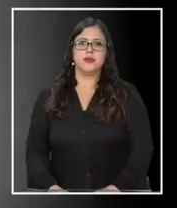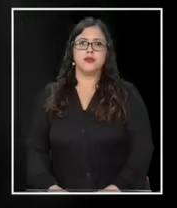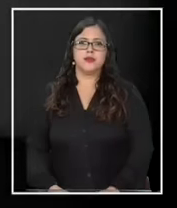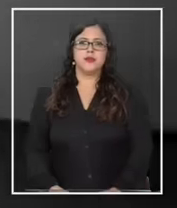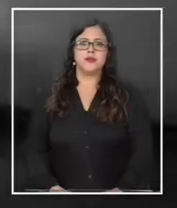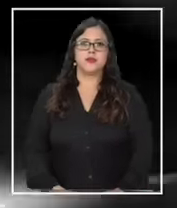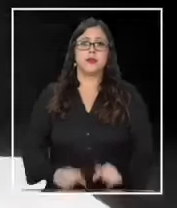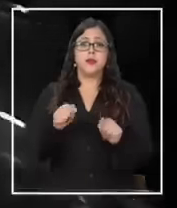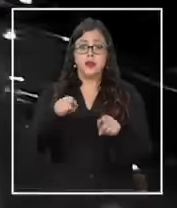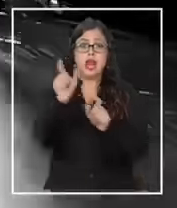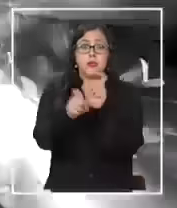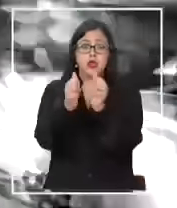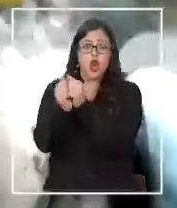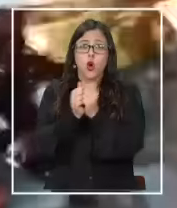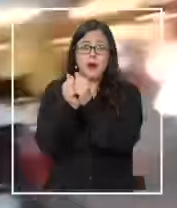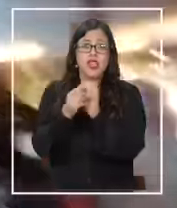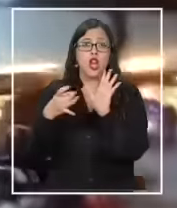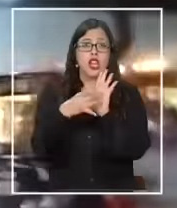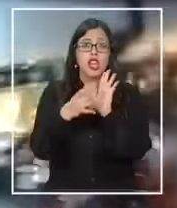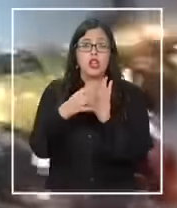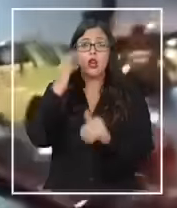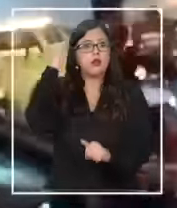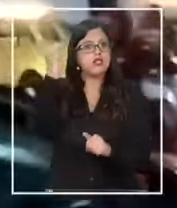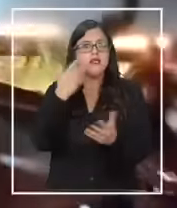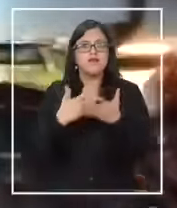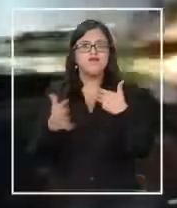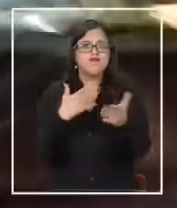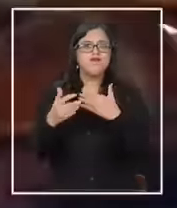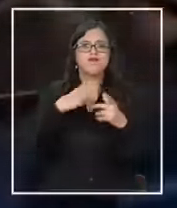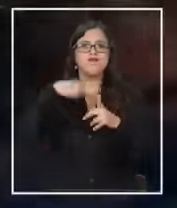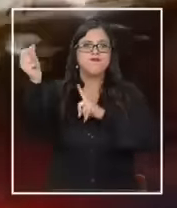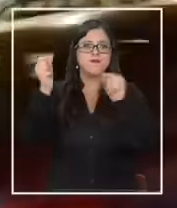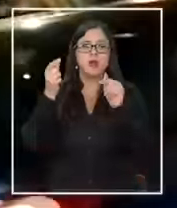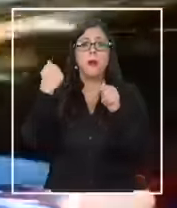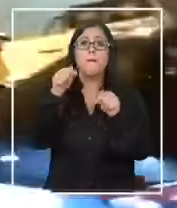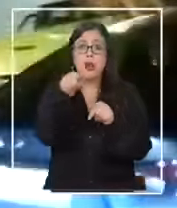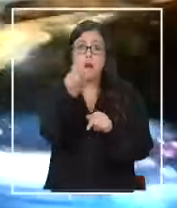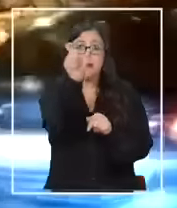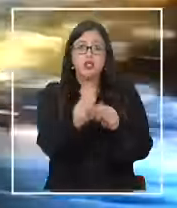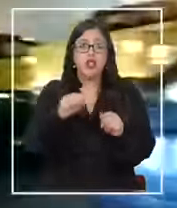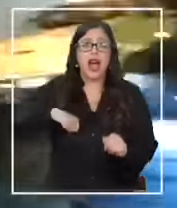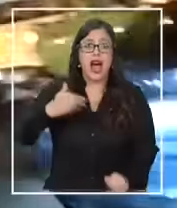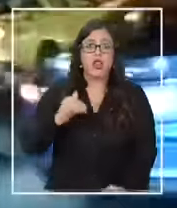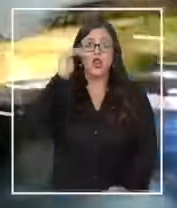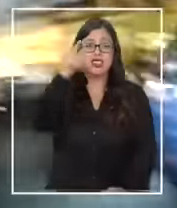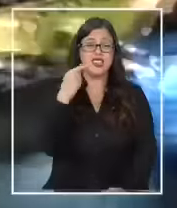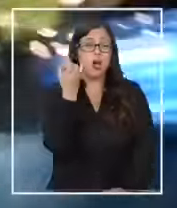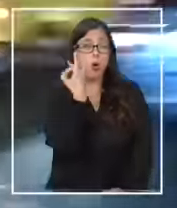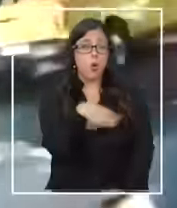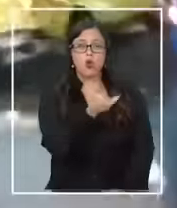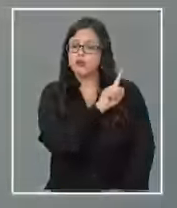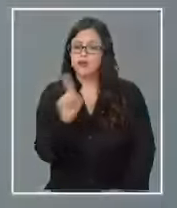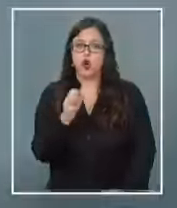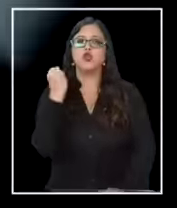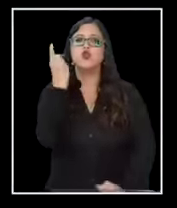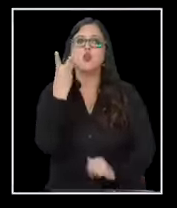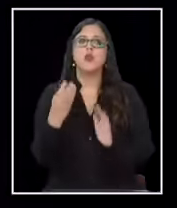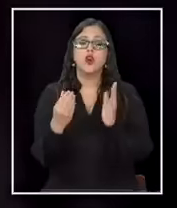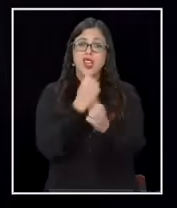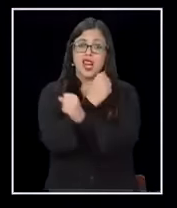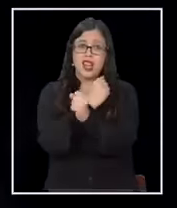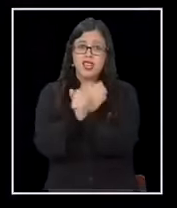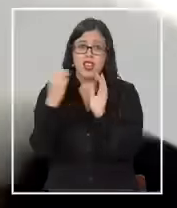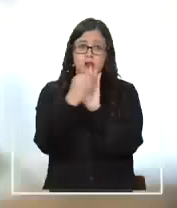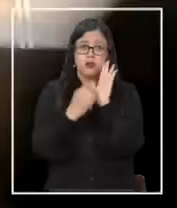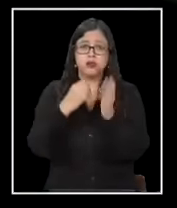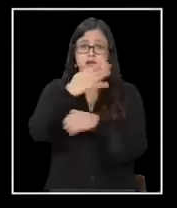De sus compañeros de delito aún se desconoce el paradero. El caso de este adolescente no es aislado. Según cifras de carabineros, en lo